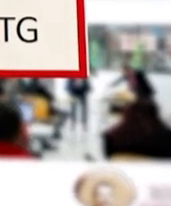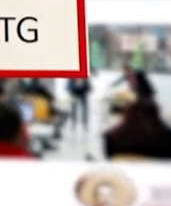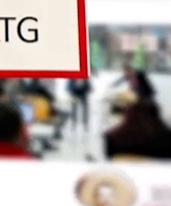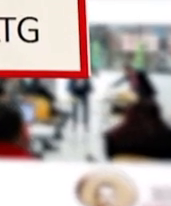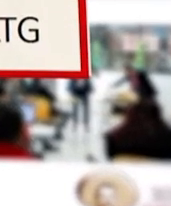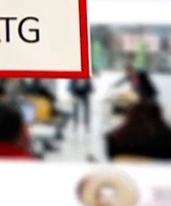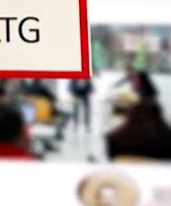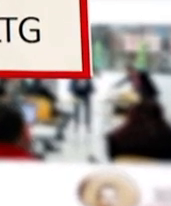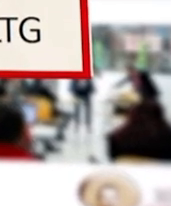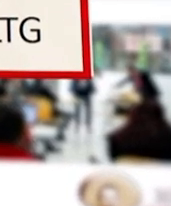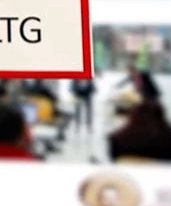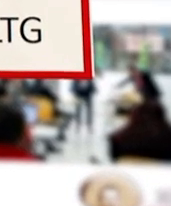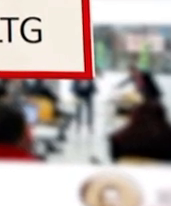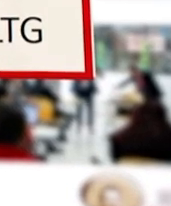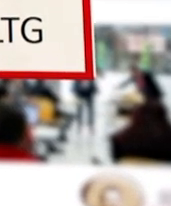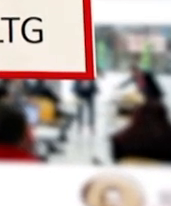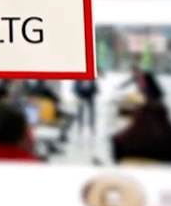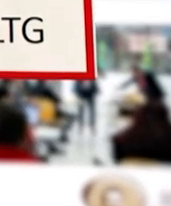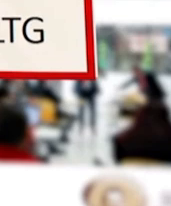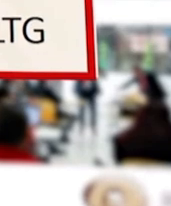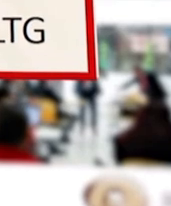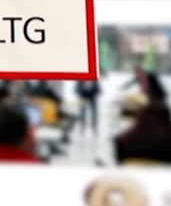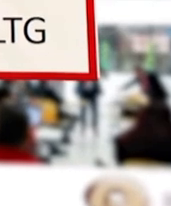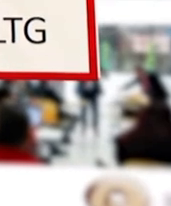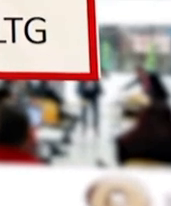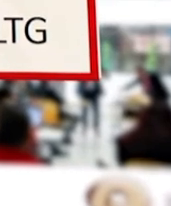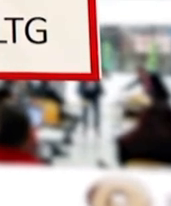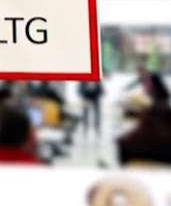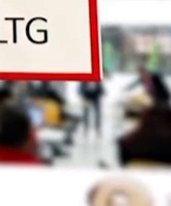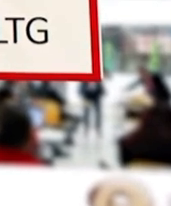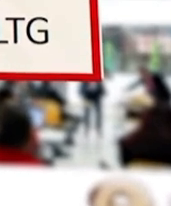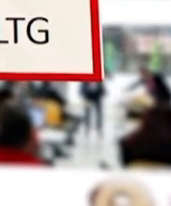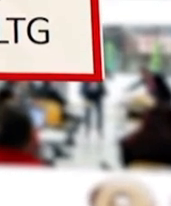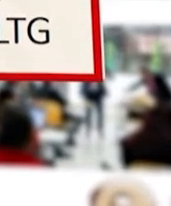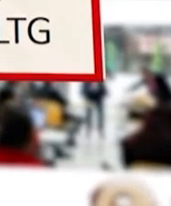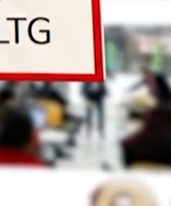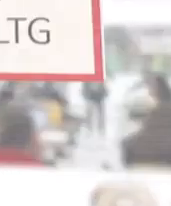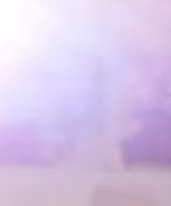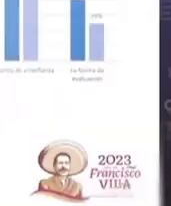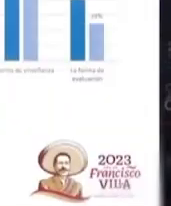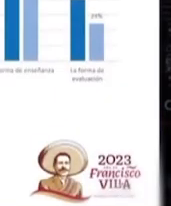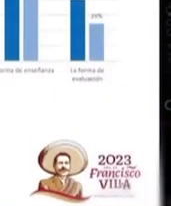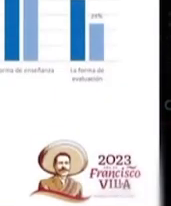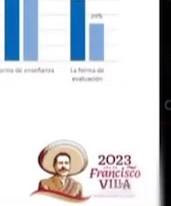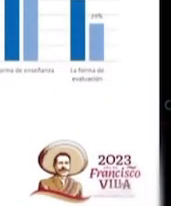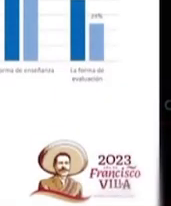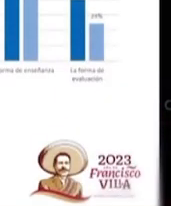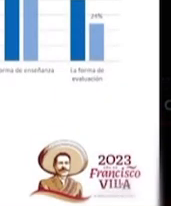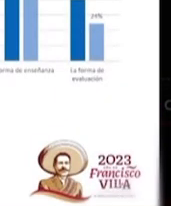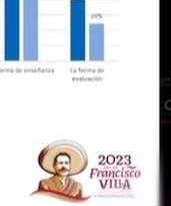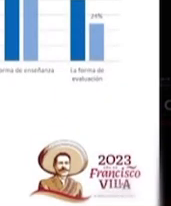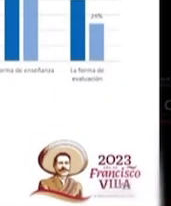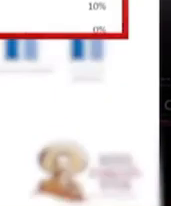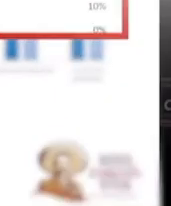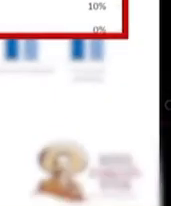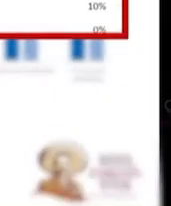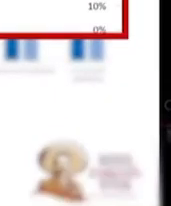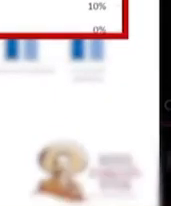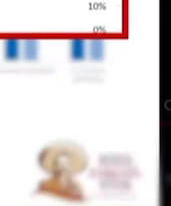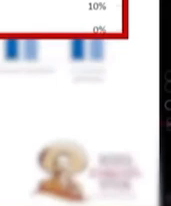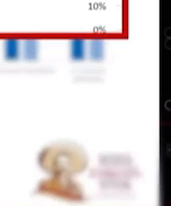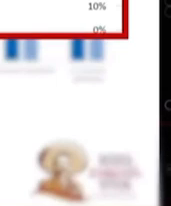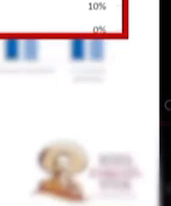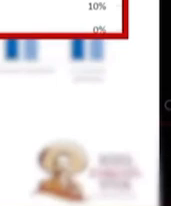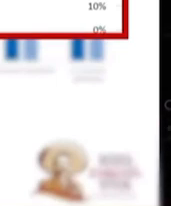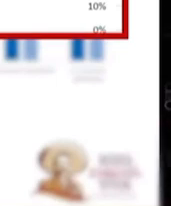respuestas diagnóstico de planes, programas de estudio y libros de texto. Además, se realizaron jornadas de diálogo